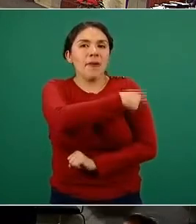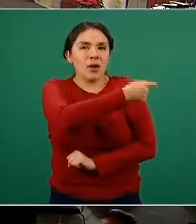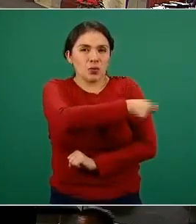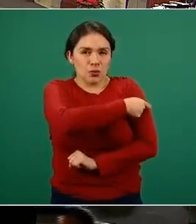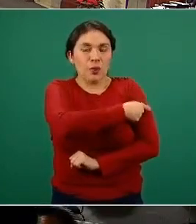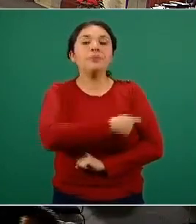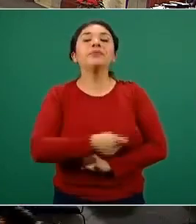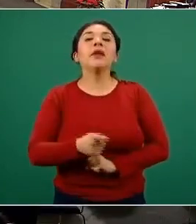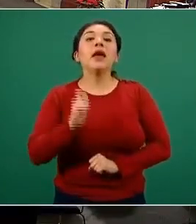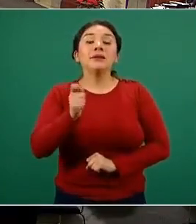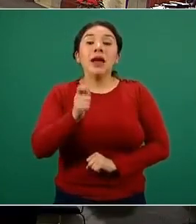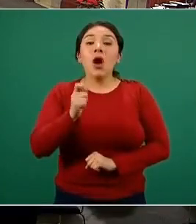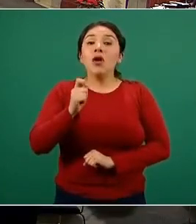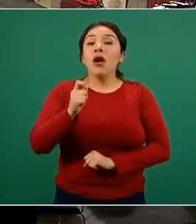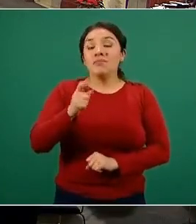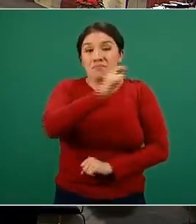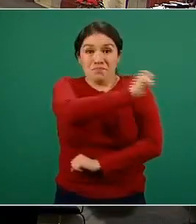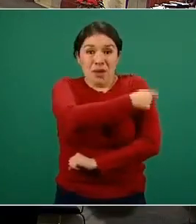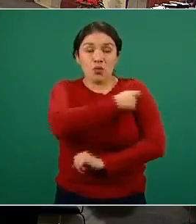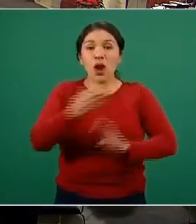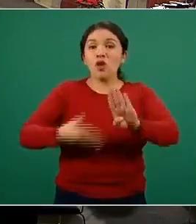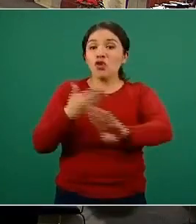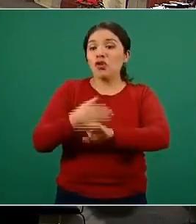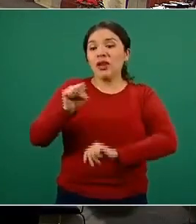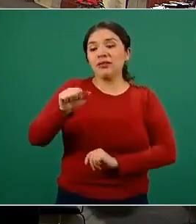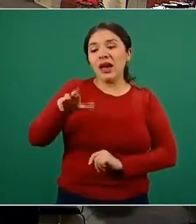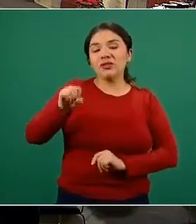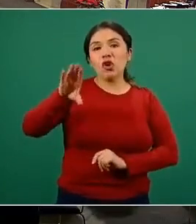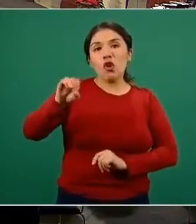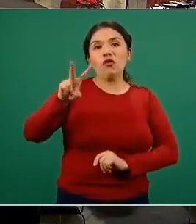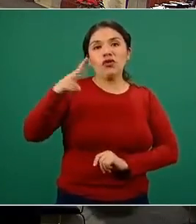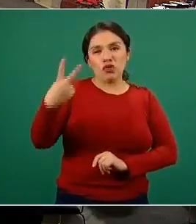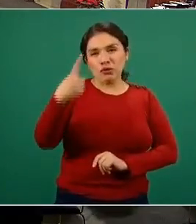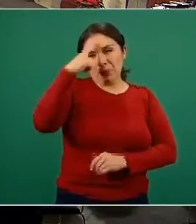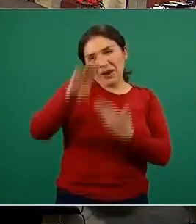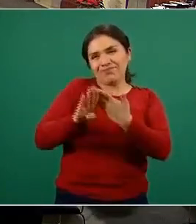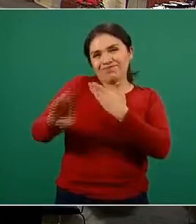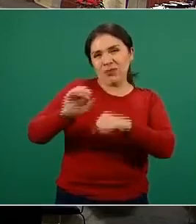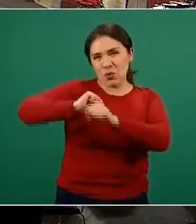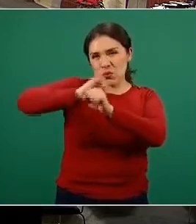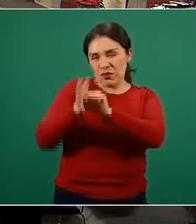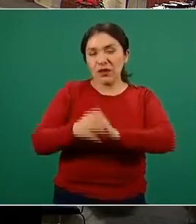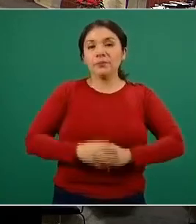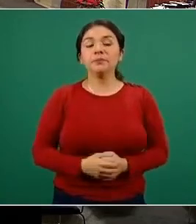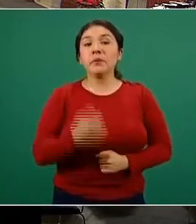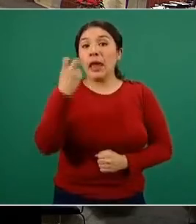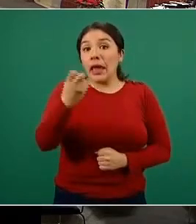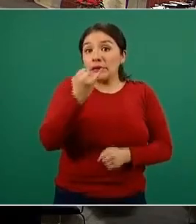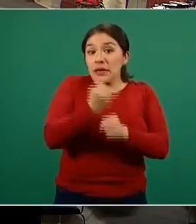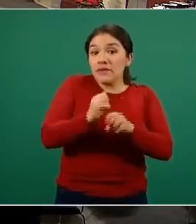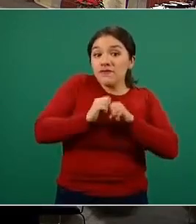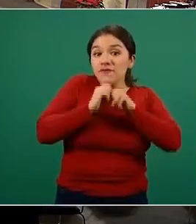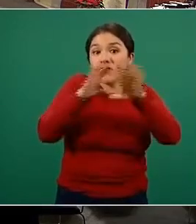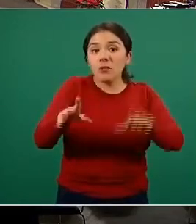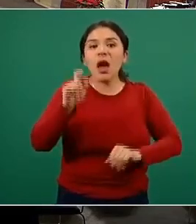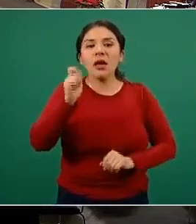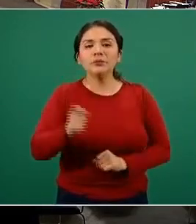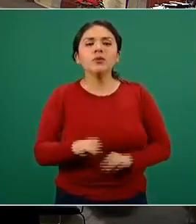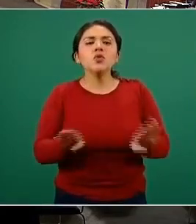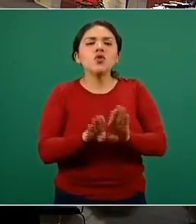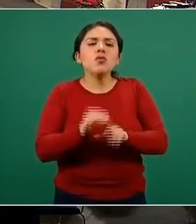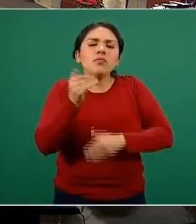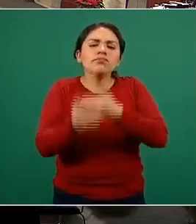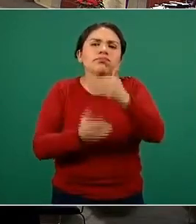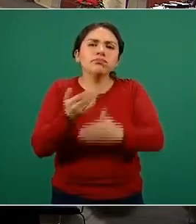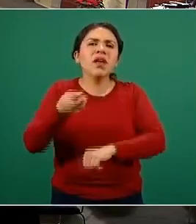contra el virus SARS-CoV-2 para prevenir COVID-19. Aquí tenemos el informe del avance